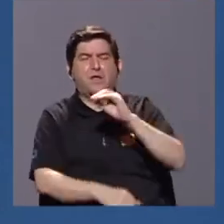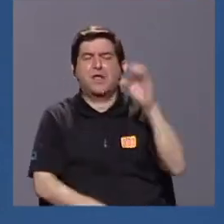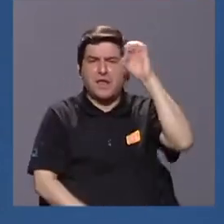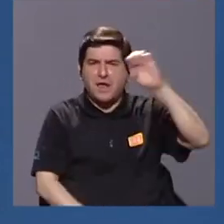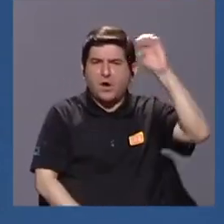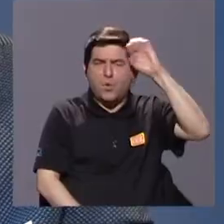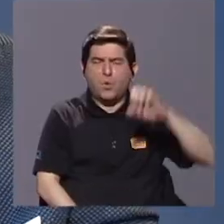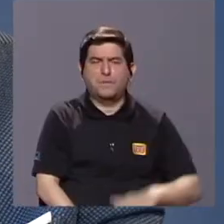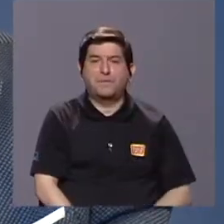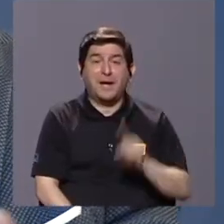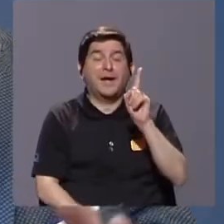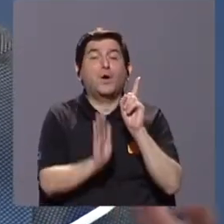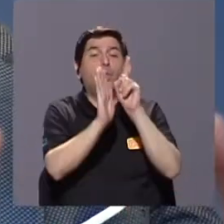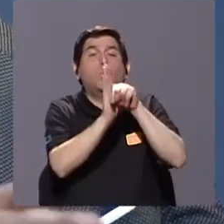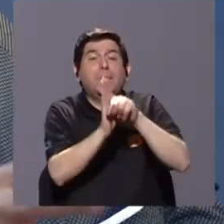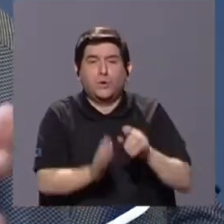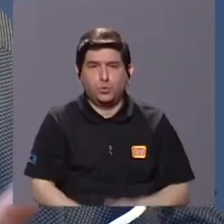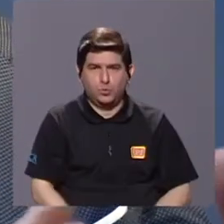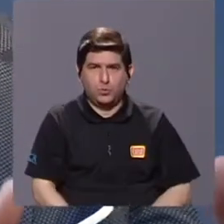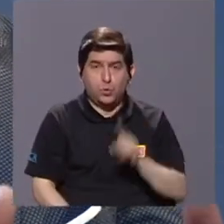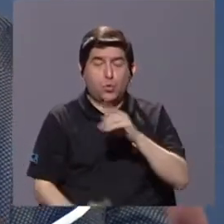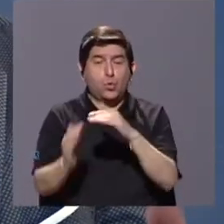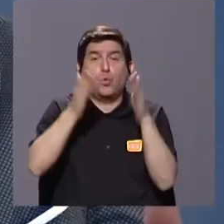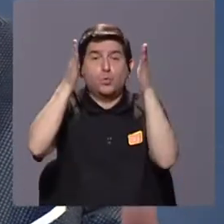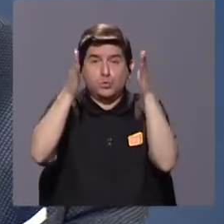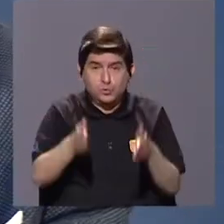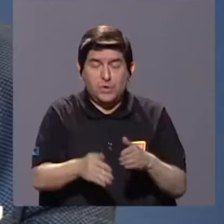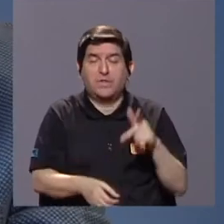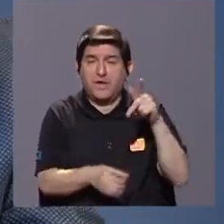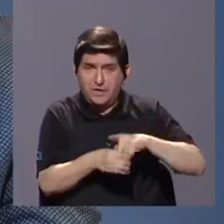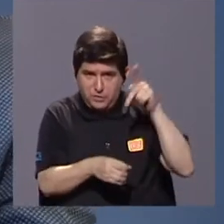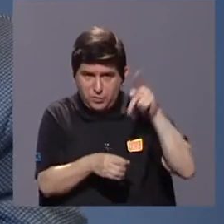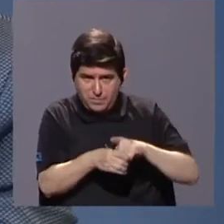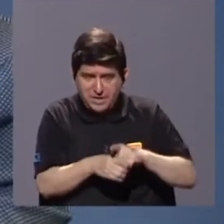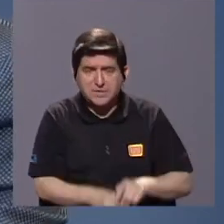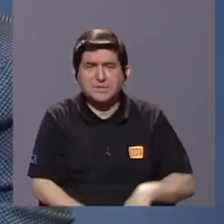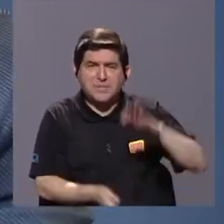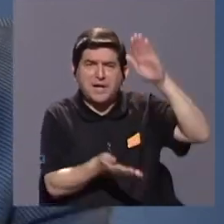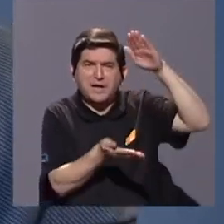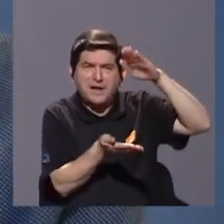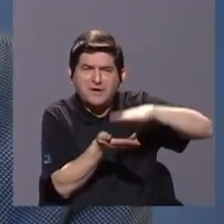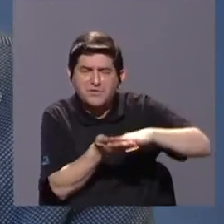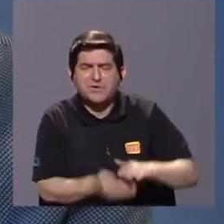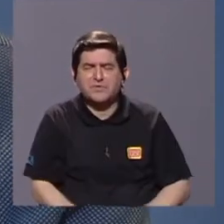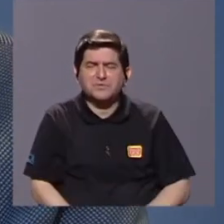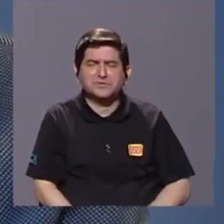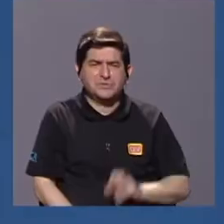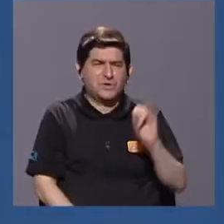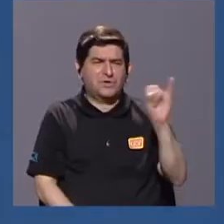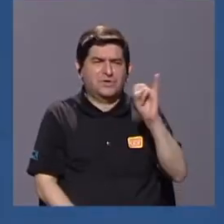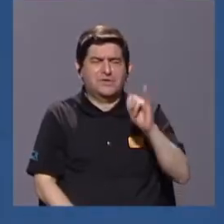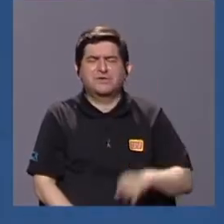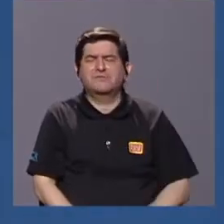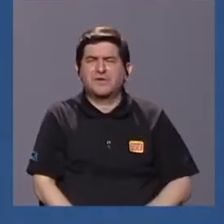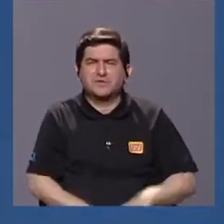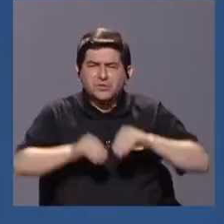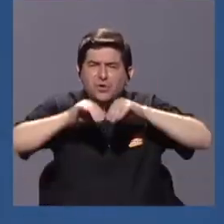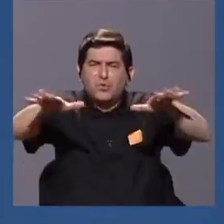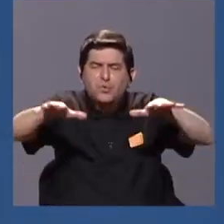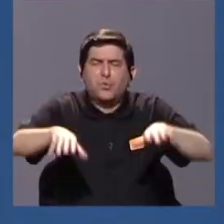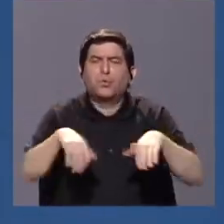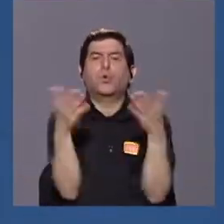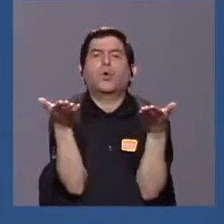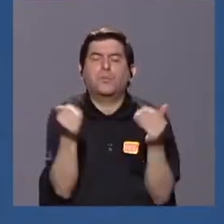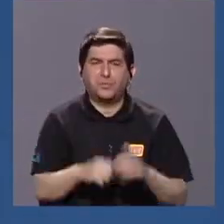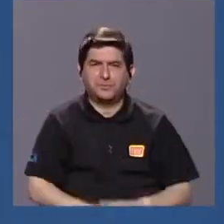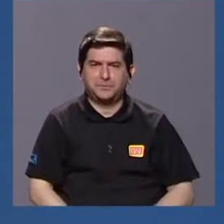u otros países. En un minuto, ¿cómo puede un ciudadano participar en la reducción del riesgo de transmisión de estas enfermedades? Yo creo que